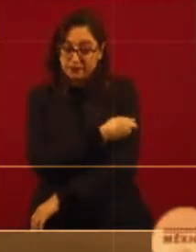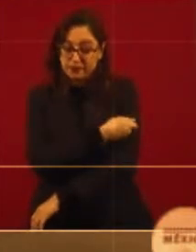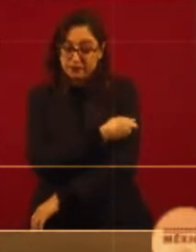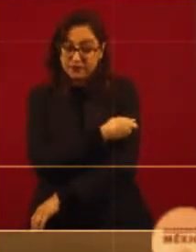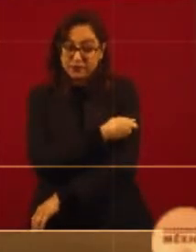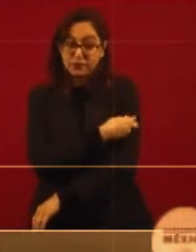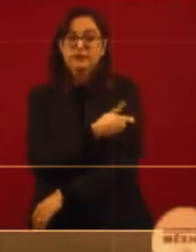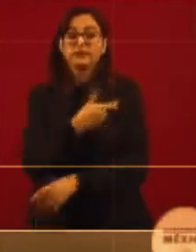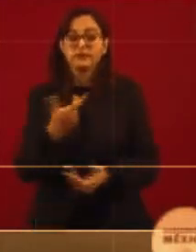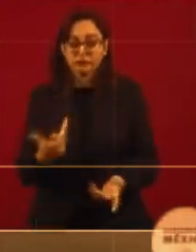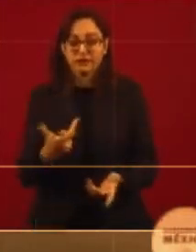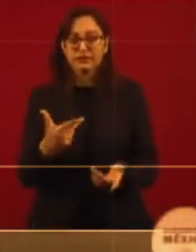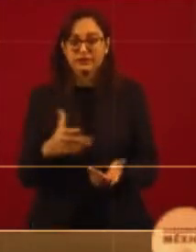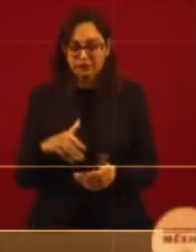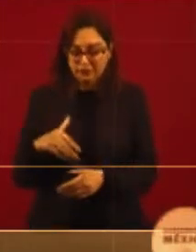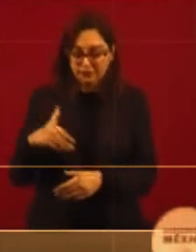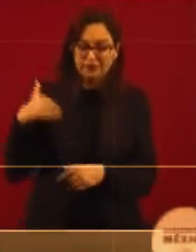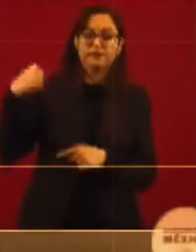otra entrega.